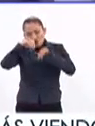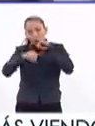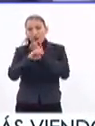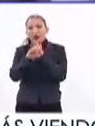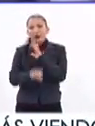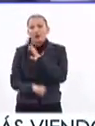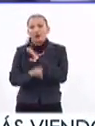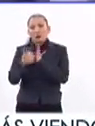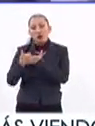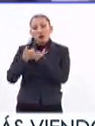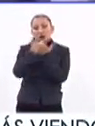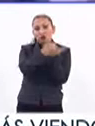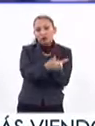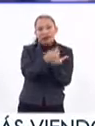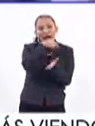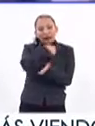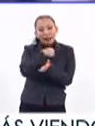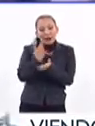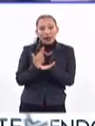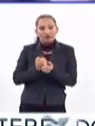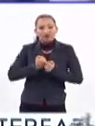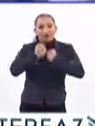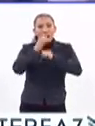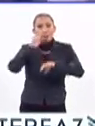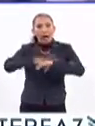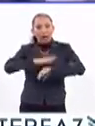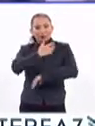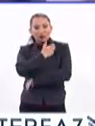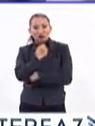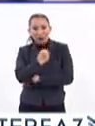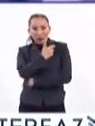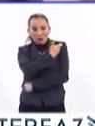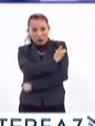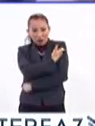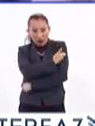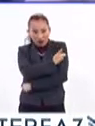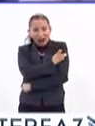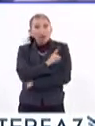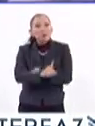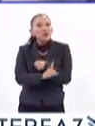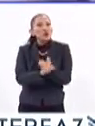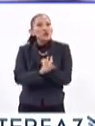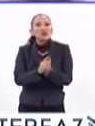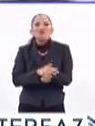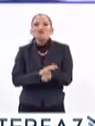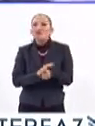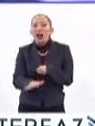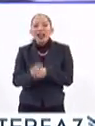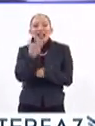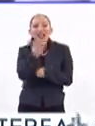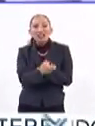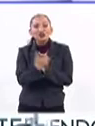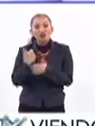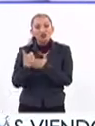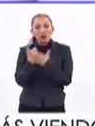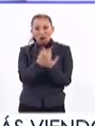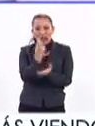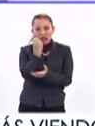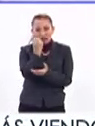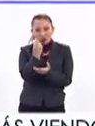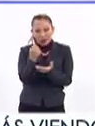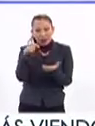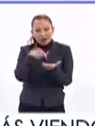como adyuvantes que potencian la acción de la vacuna. El problema de esto es que estos adyuvantes